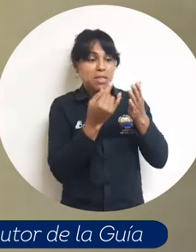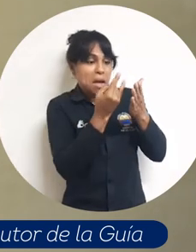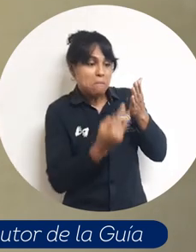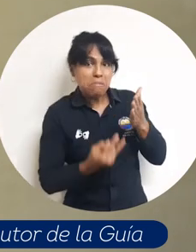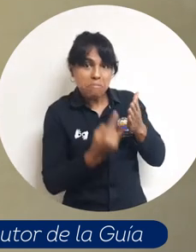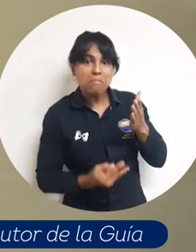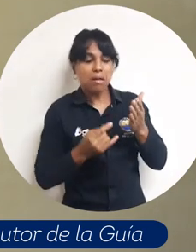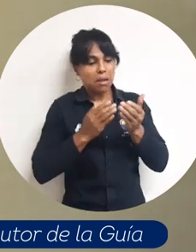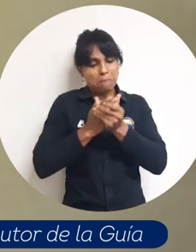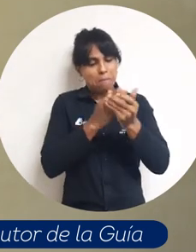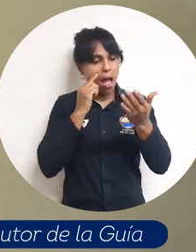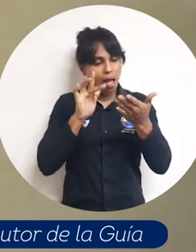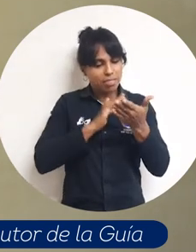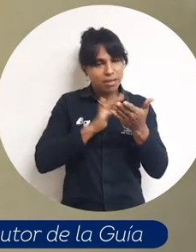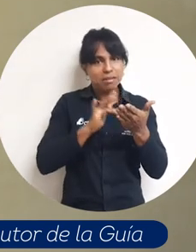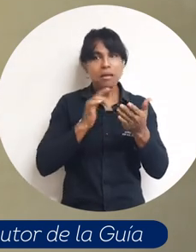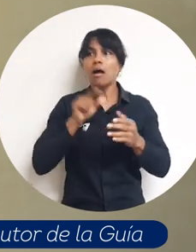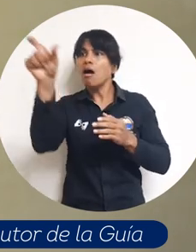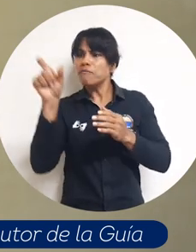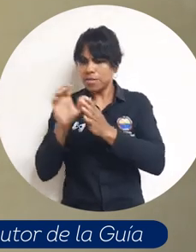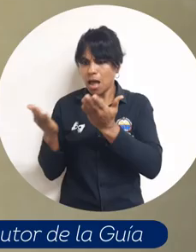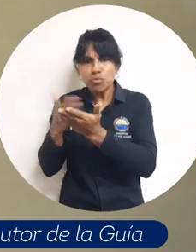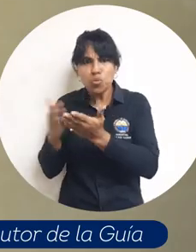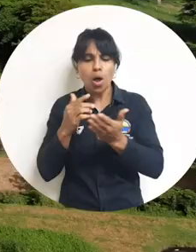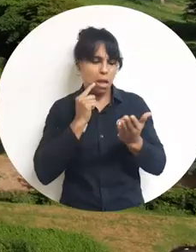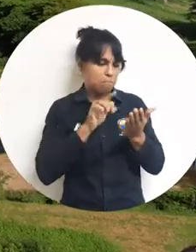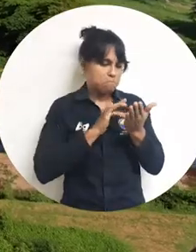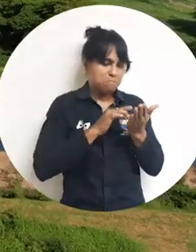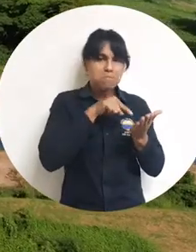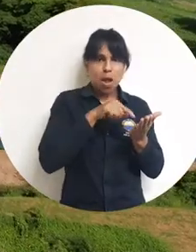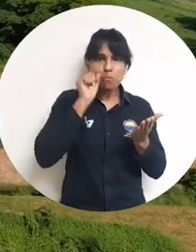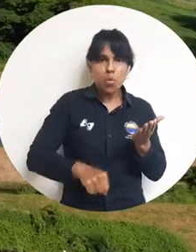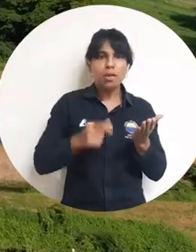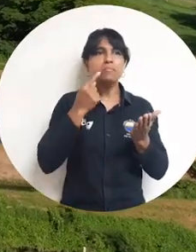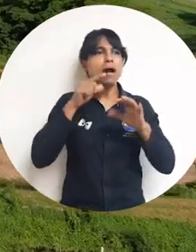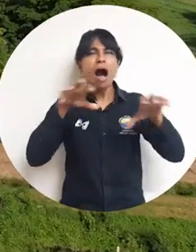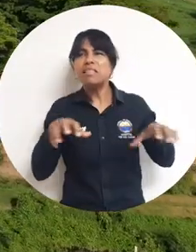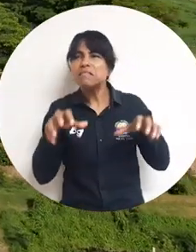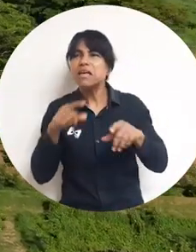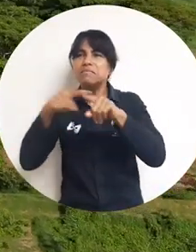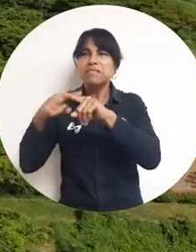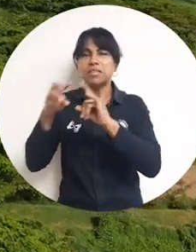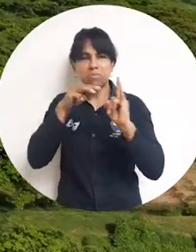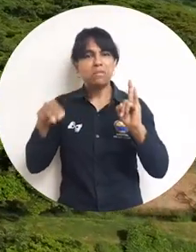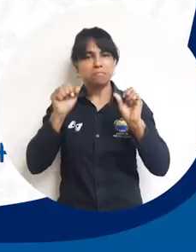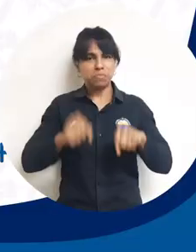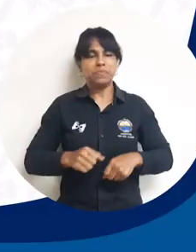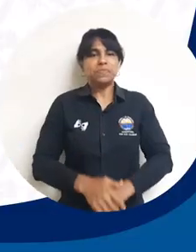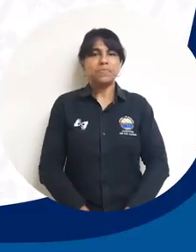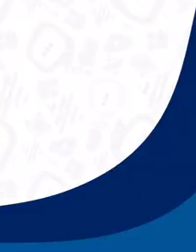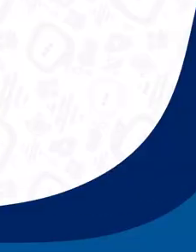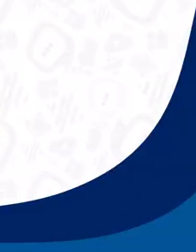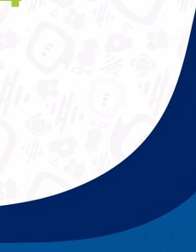puedan descargarla, pueden tenerla de manera digital si no la encuentran de manera física y pueden hacer sus actividades en el campus de Uni Magdalena.